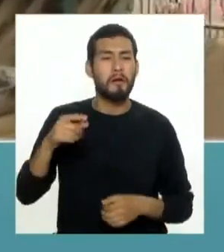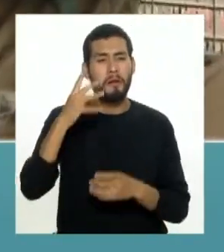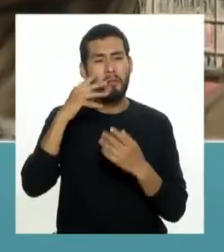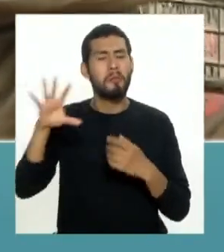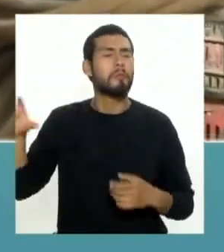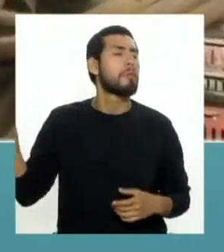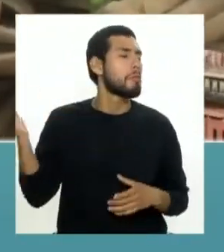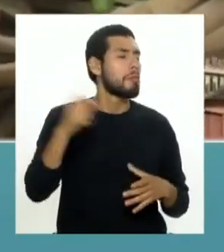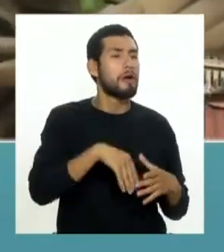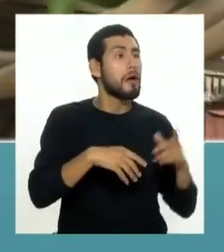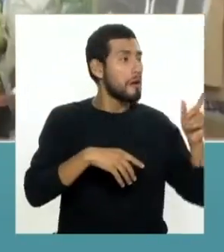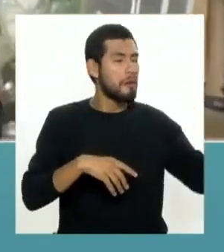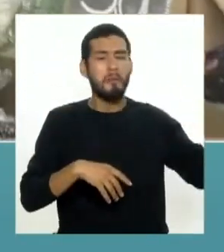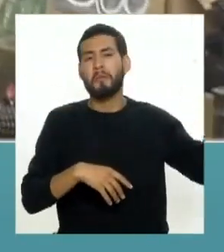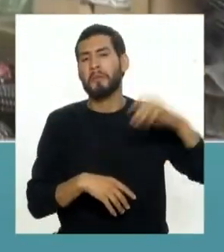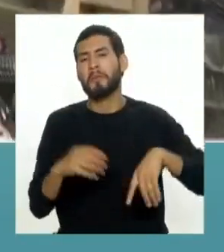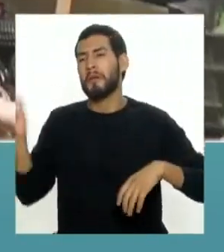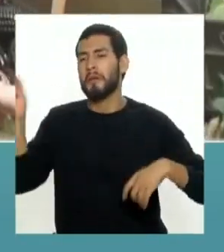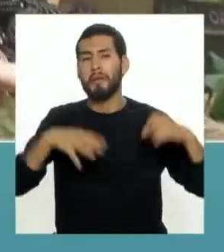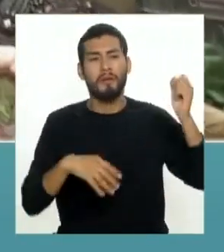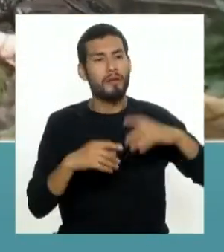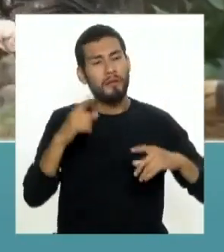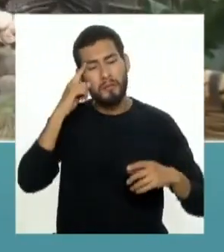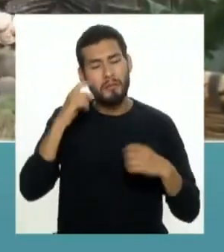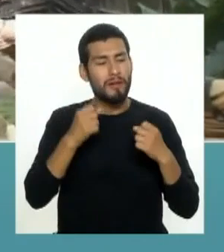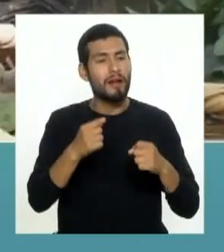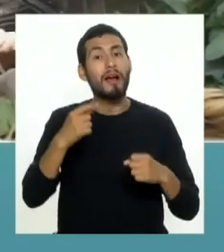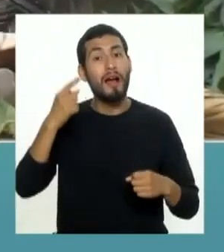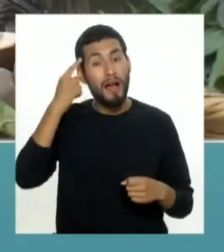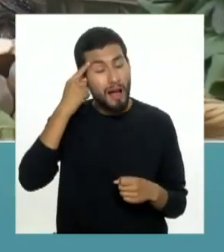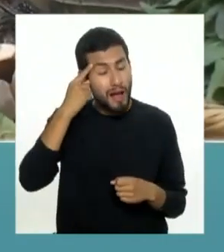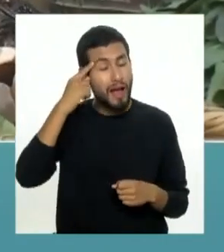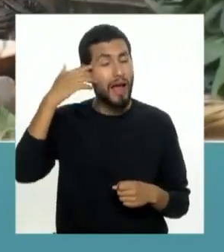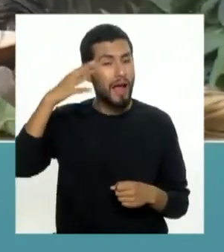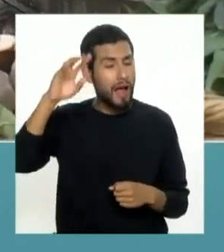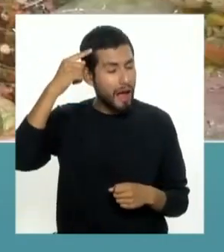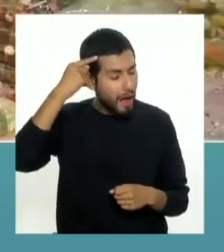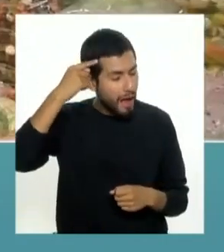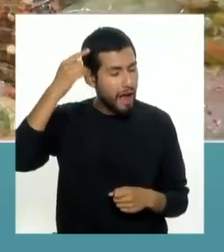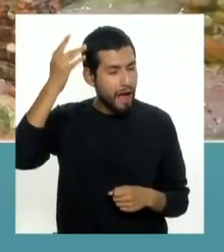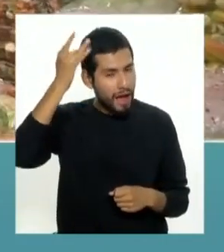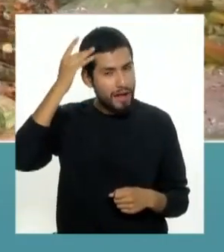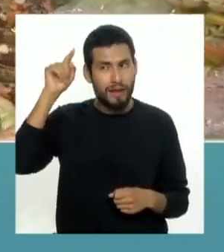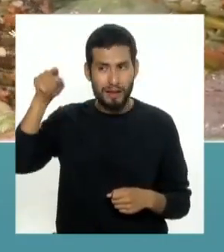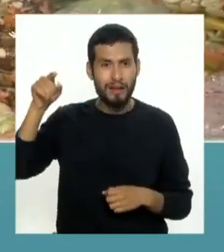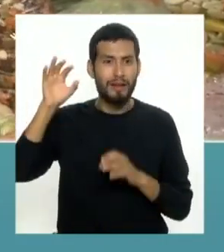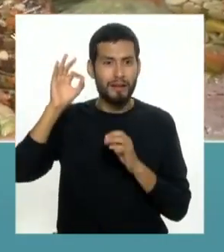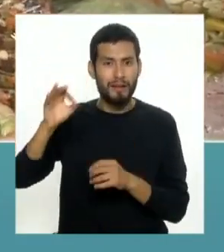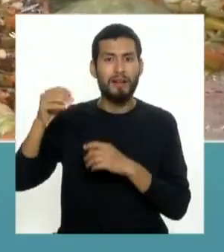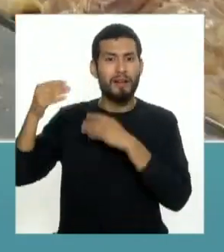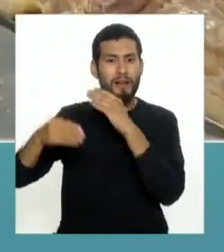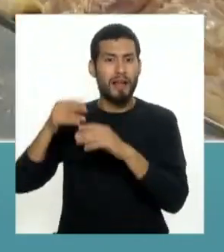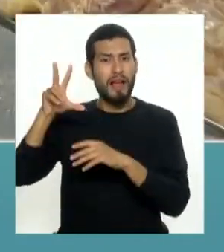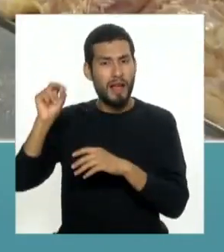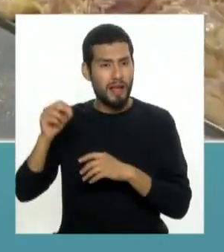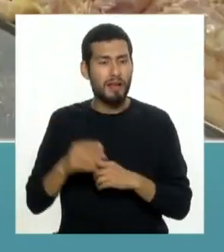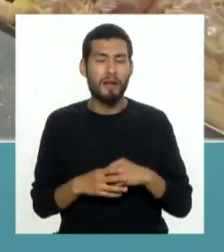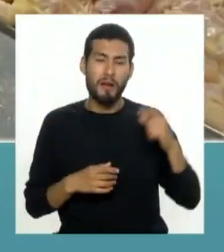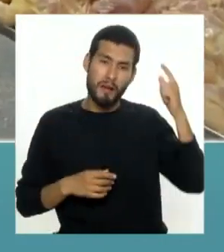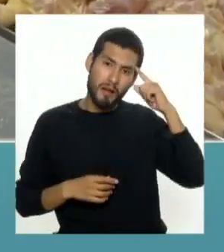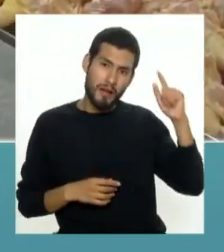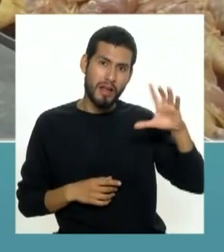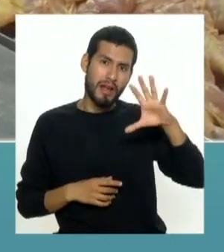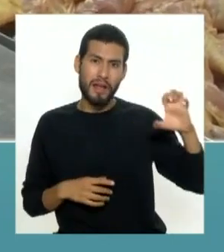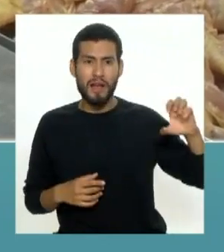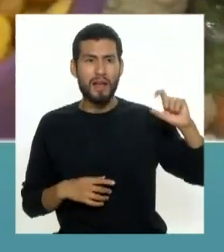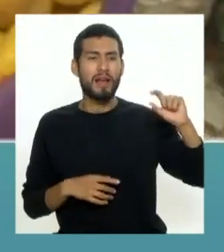fideo acá está el papel usted seguía manejando porque asumía en su cabecita que habían 30 rollos de papel asumía que habían